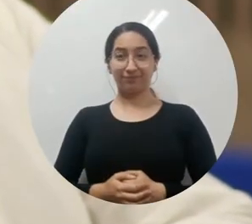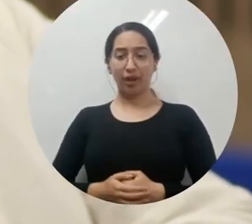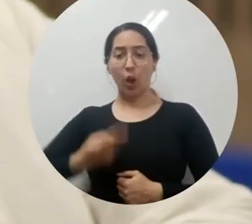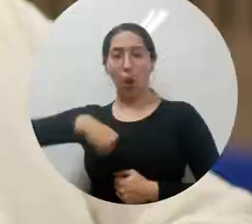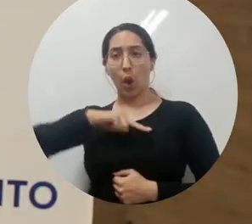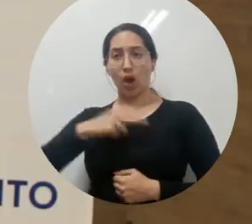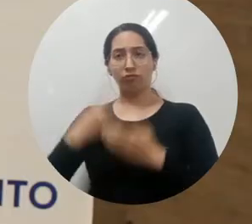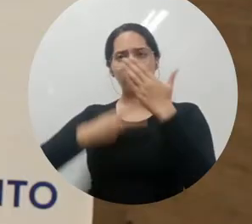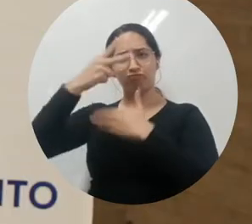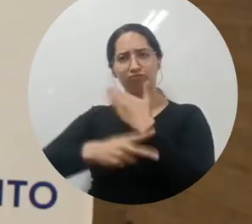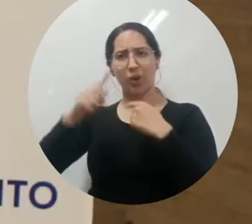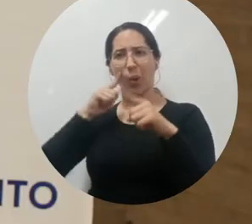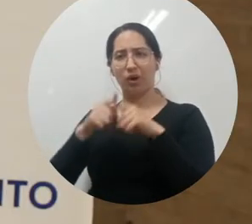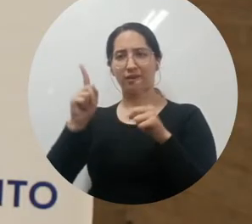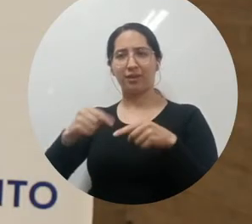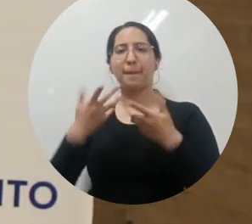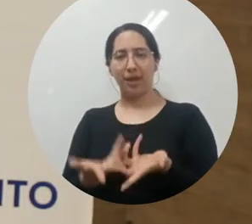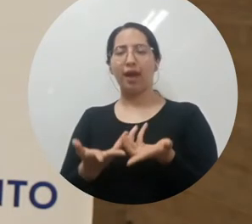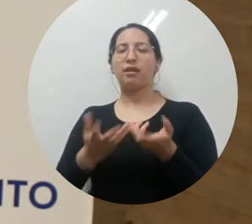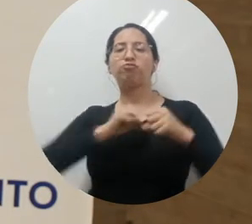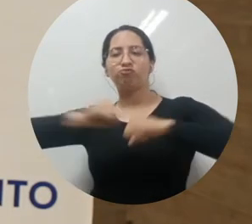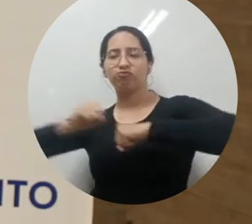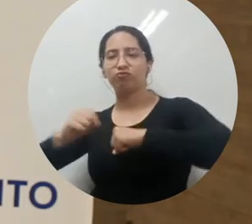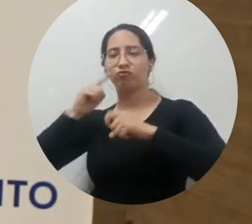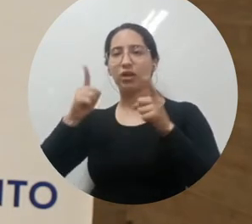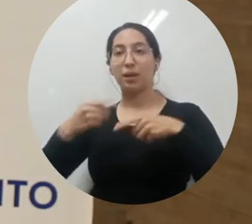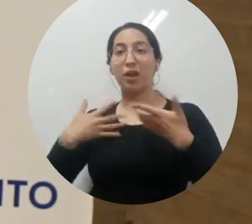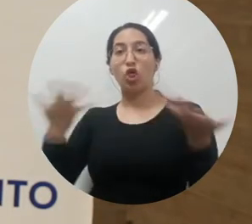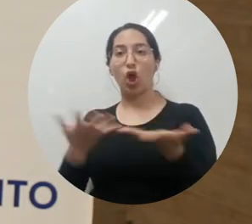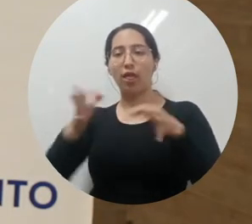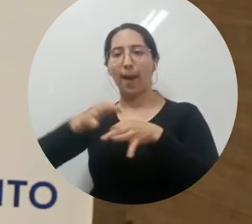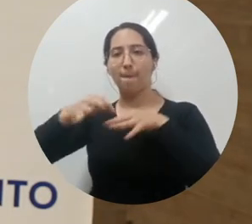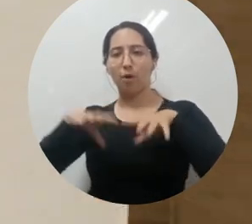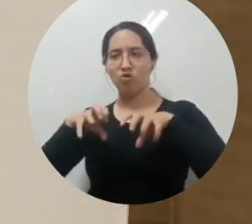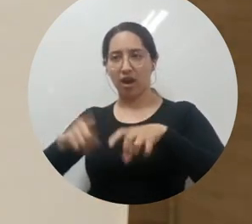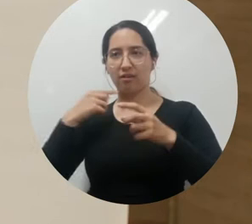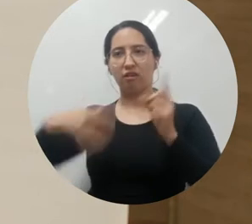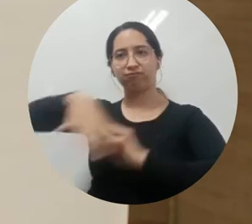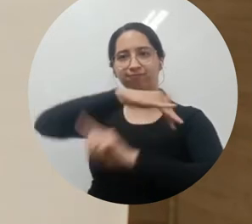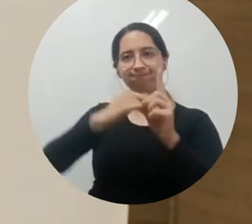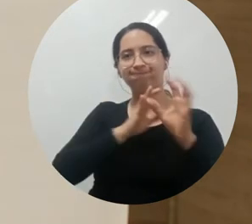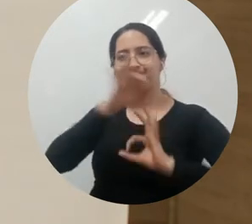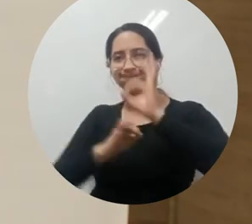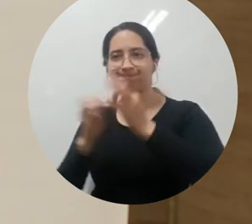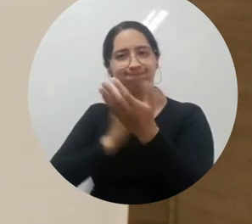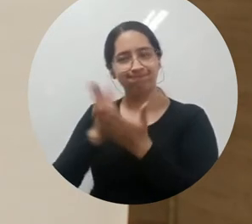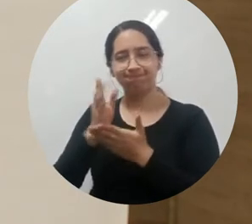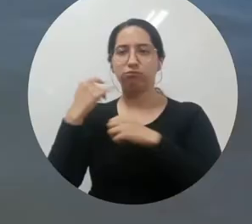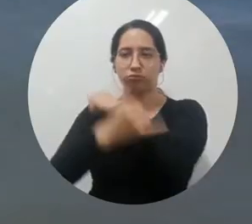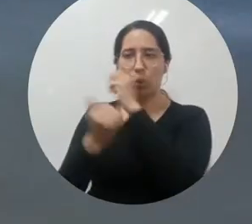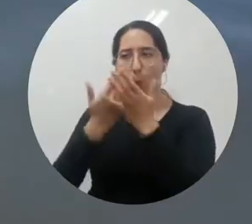proyecto va a buscar opciones de ecoturismo sostenible en Pueblo Viejo. La idea es trabajar con los pescadores